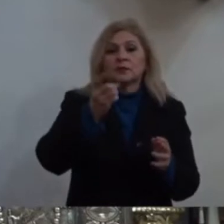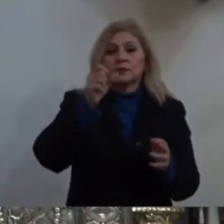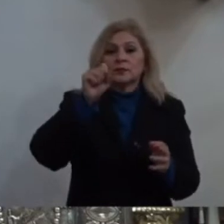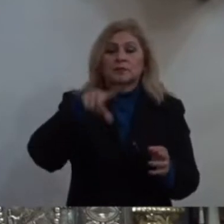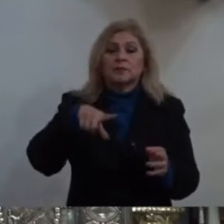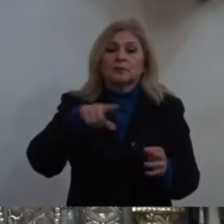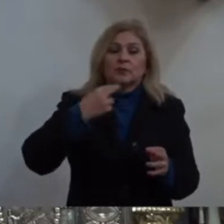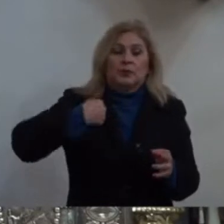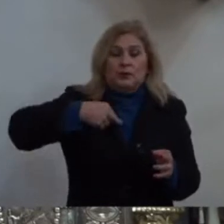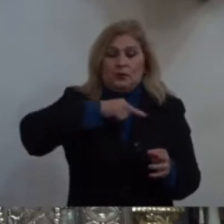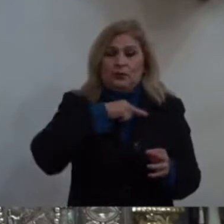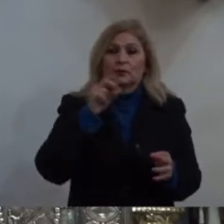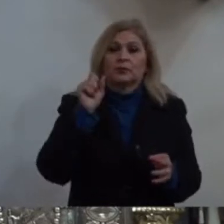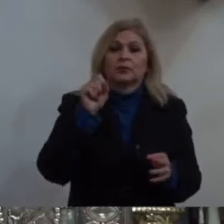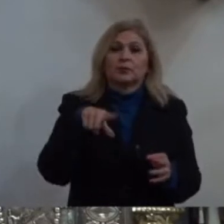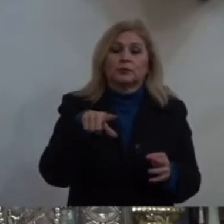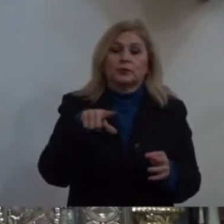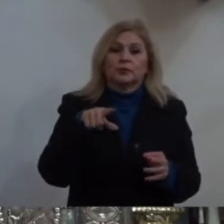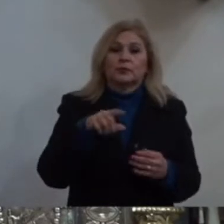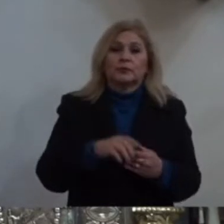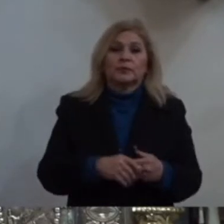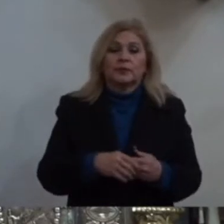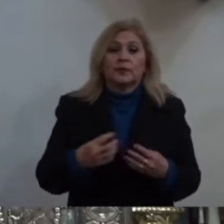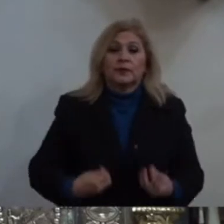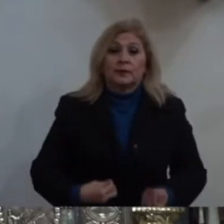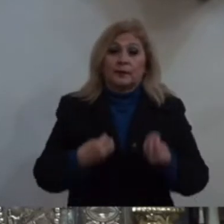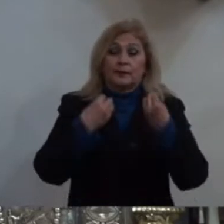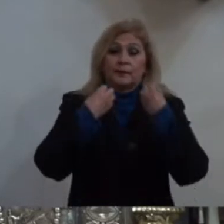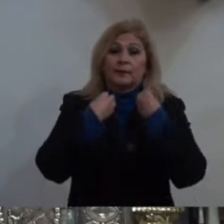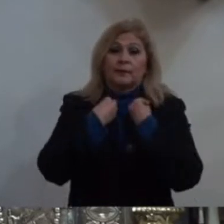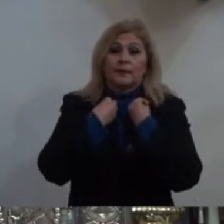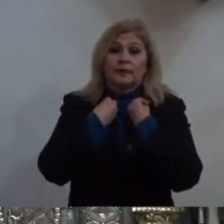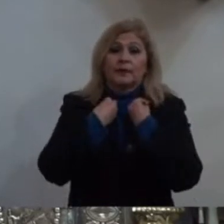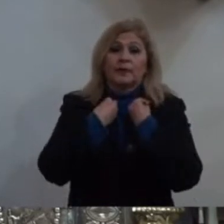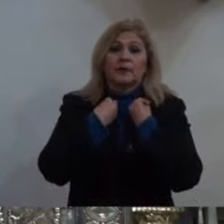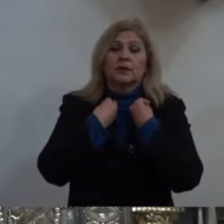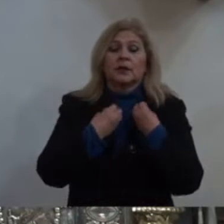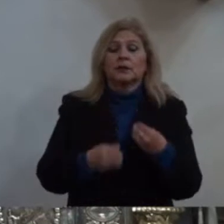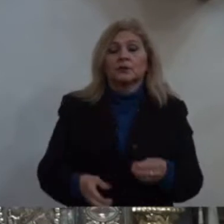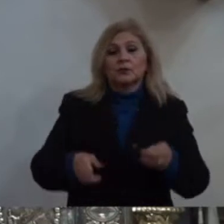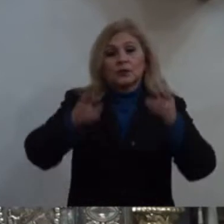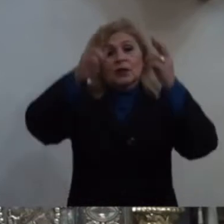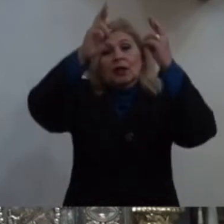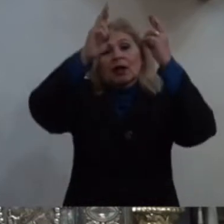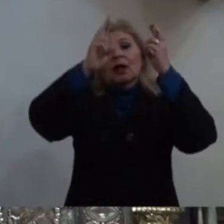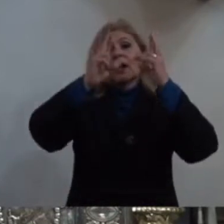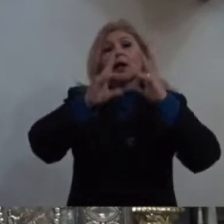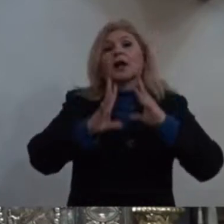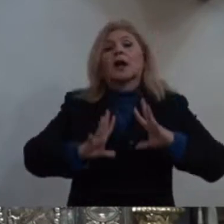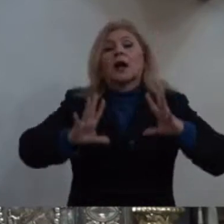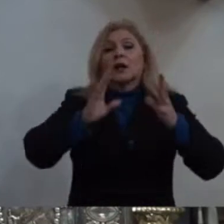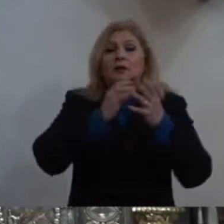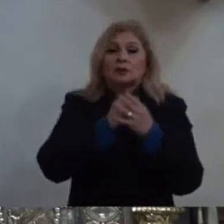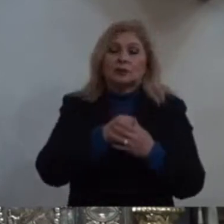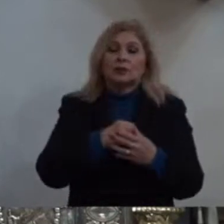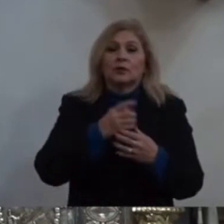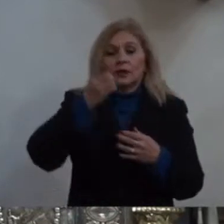de nosotros La vida es un don, un regalo de Dios